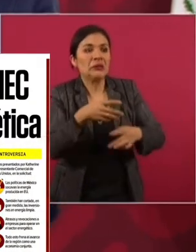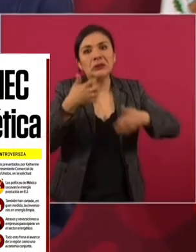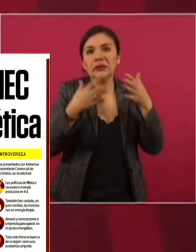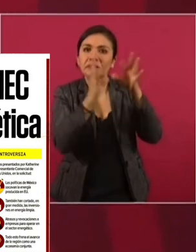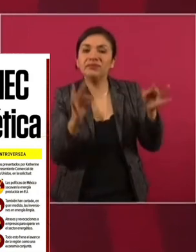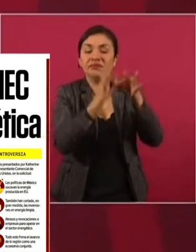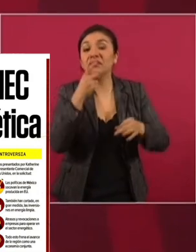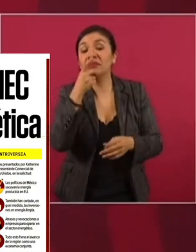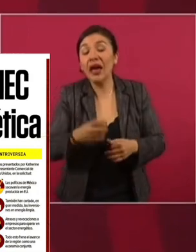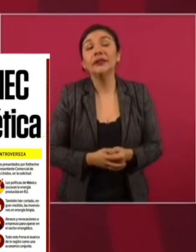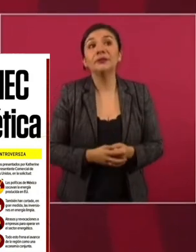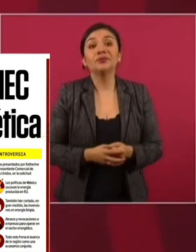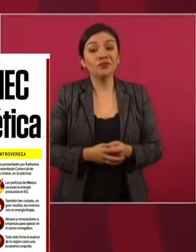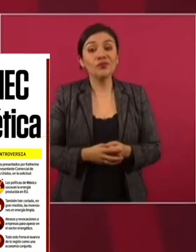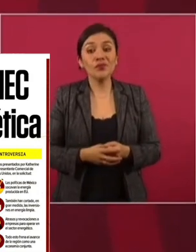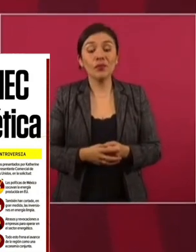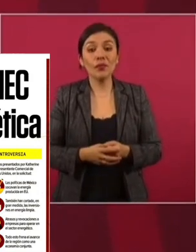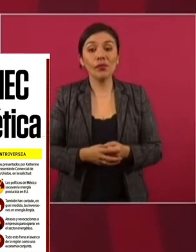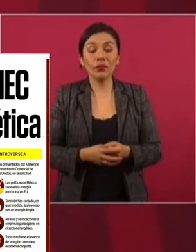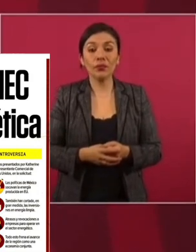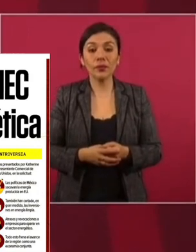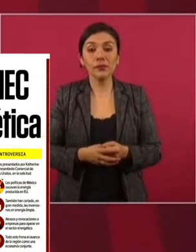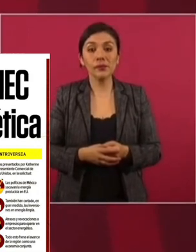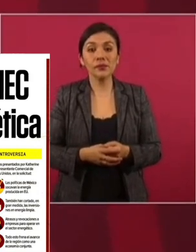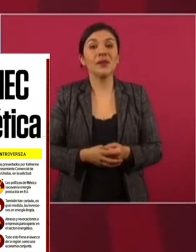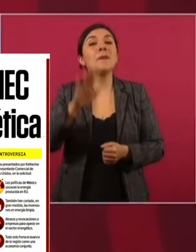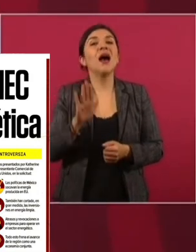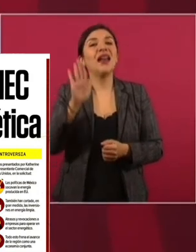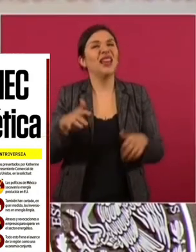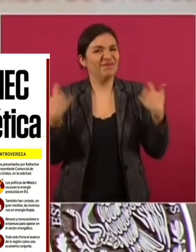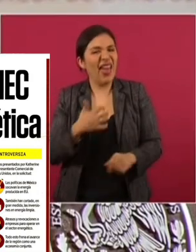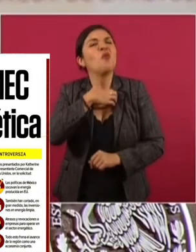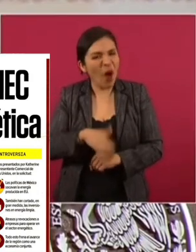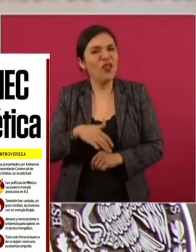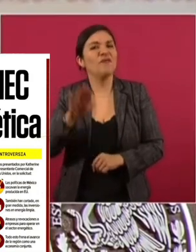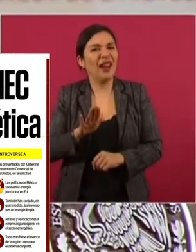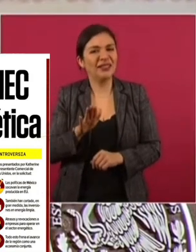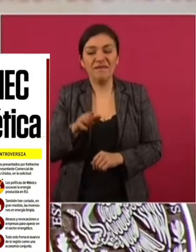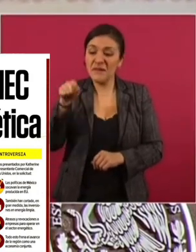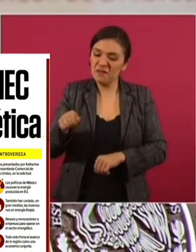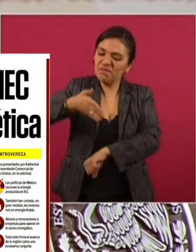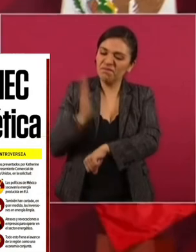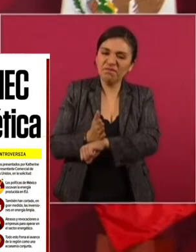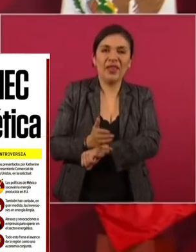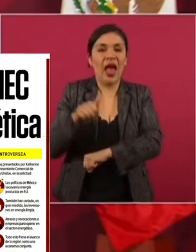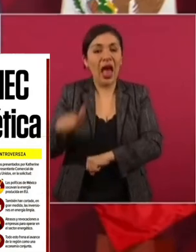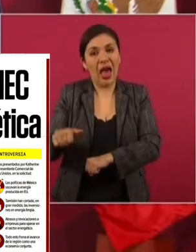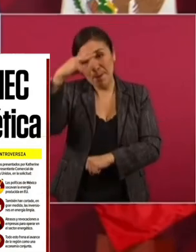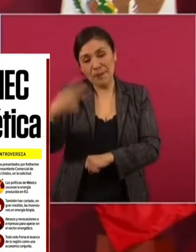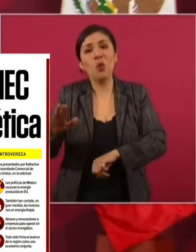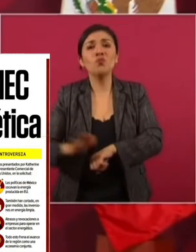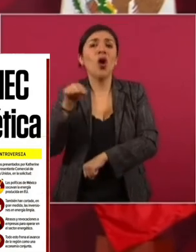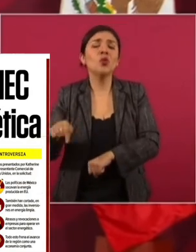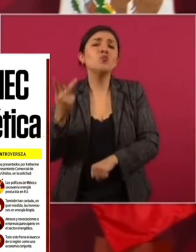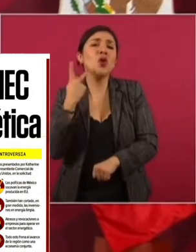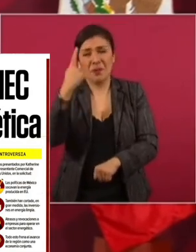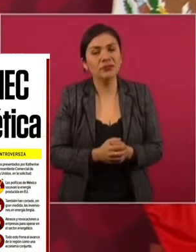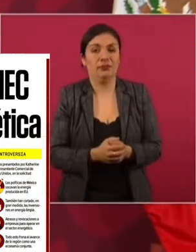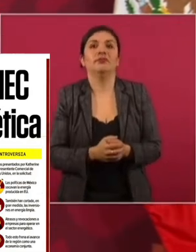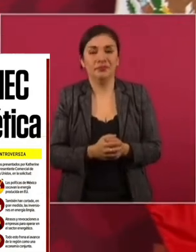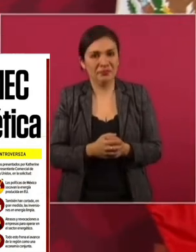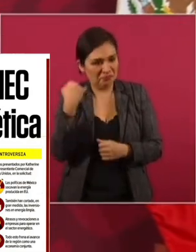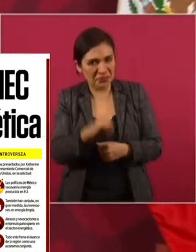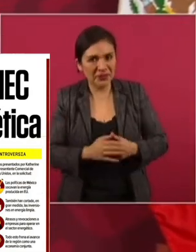de que, ahora sí, como celebrando que nos sancionen por nuestra política energética.